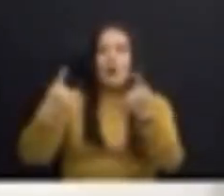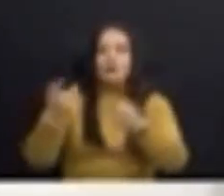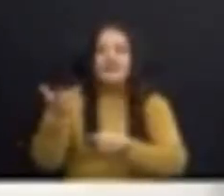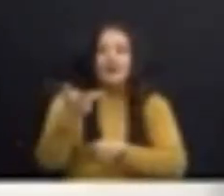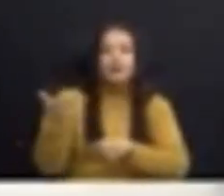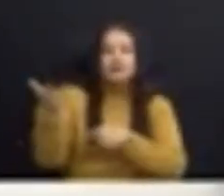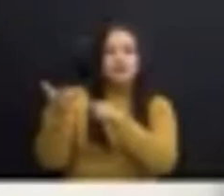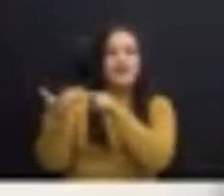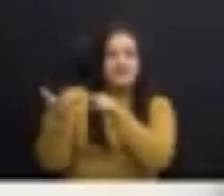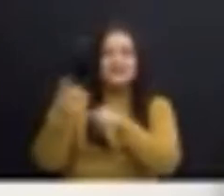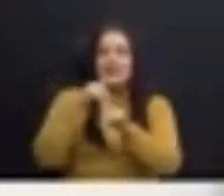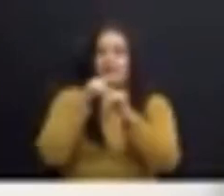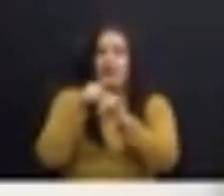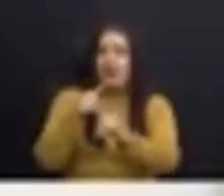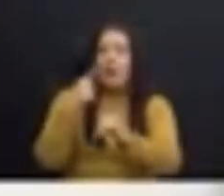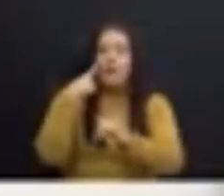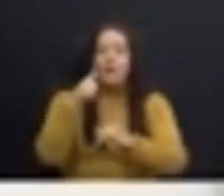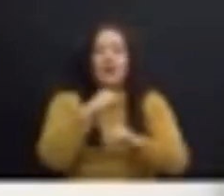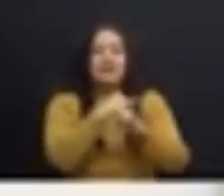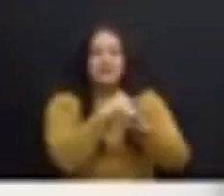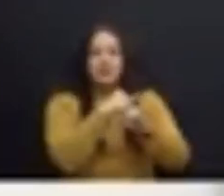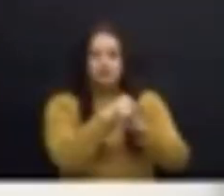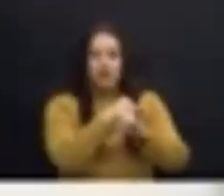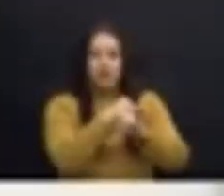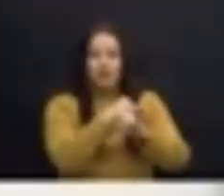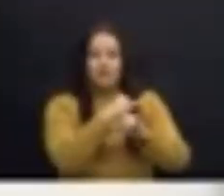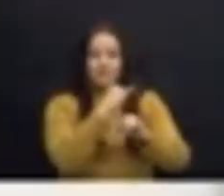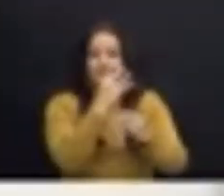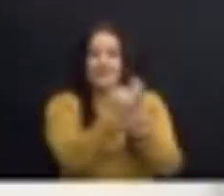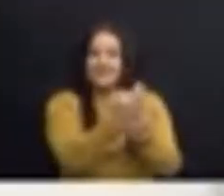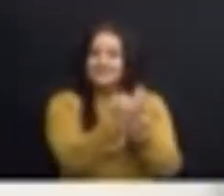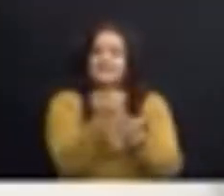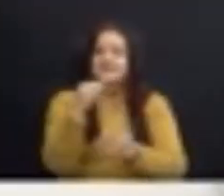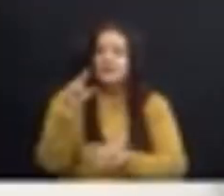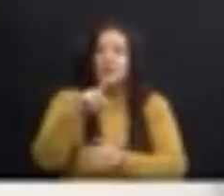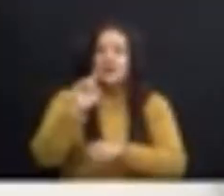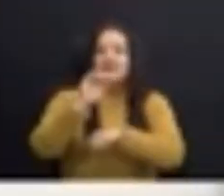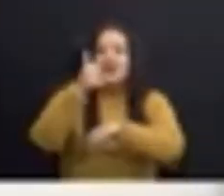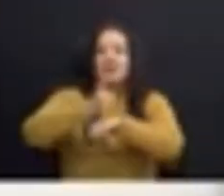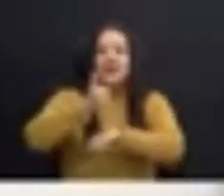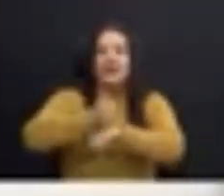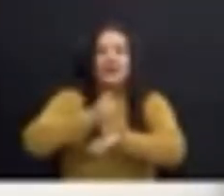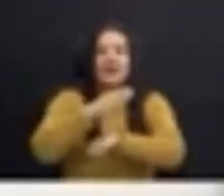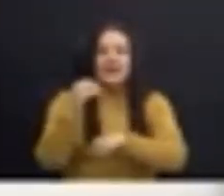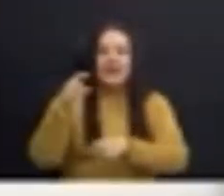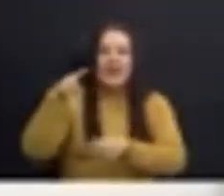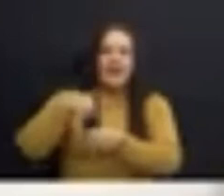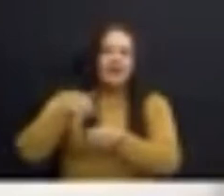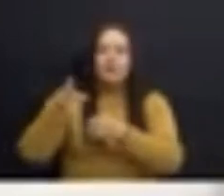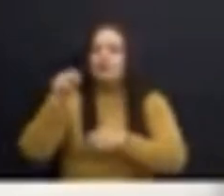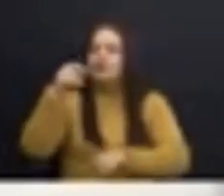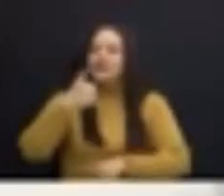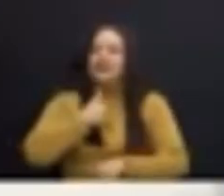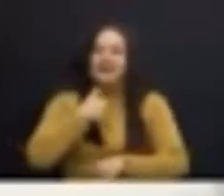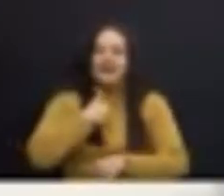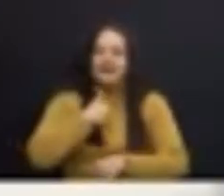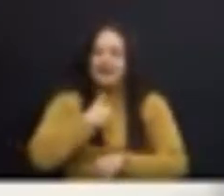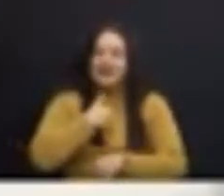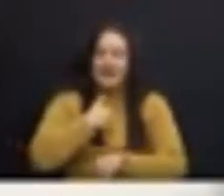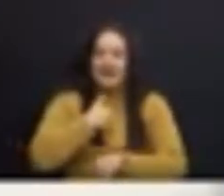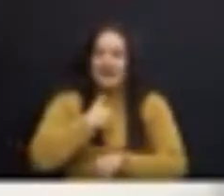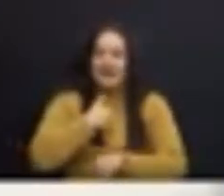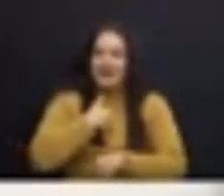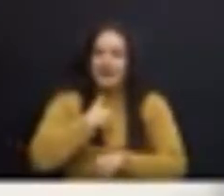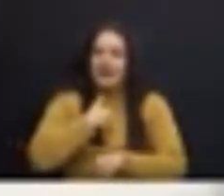la institución financiera, sino que establecieron que la obra de diputado no tenía facultad legal para anular la